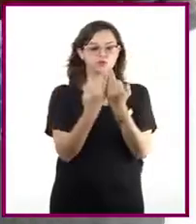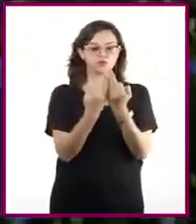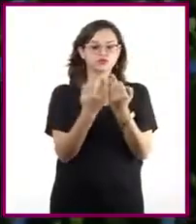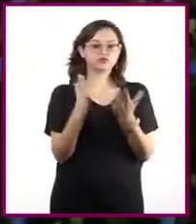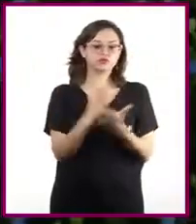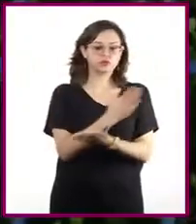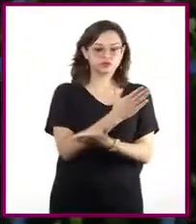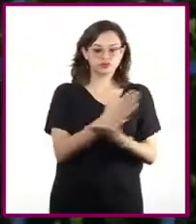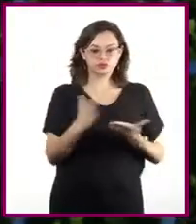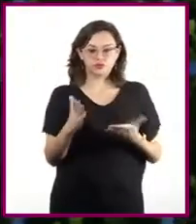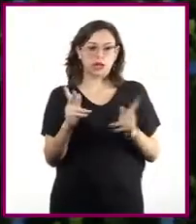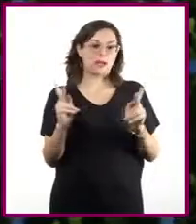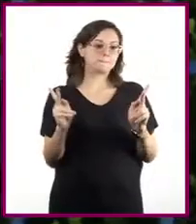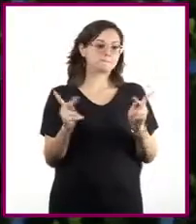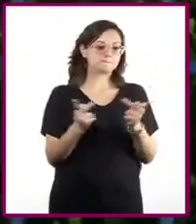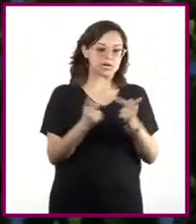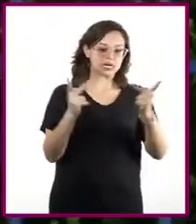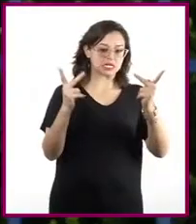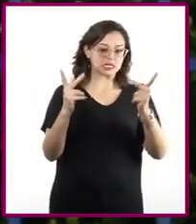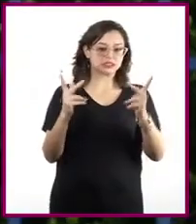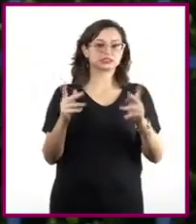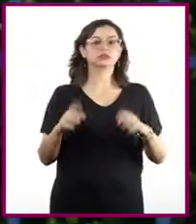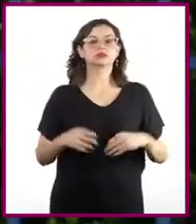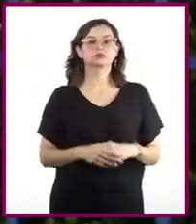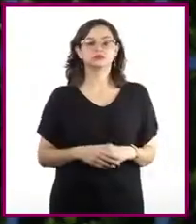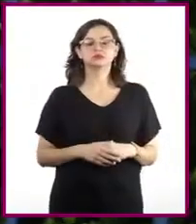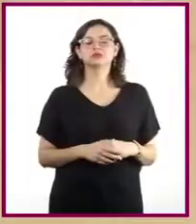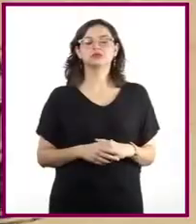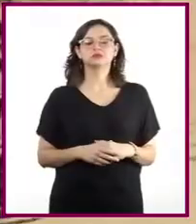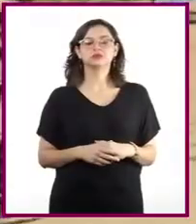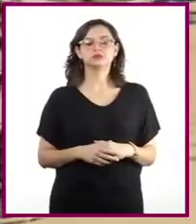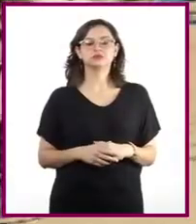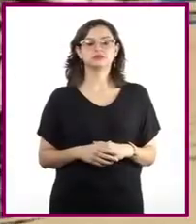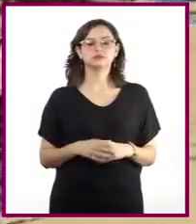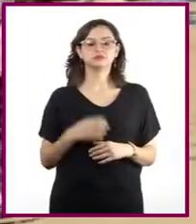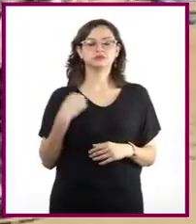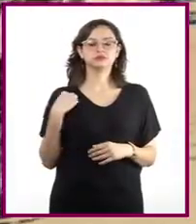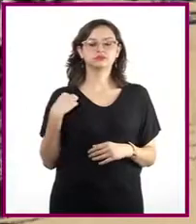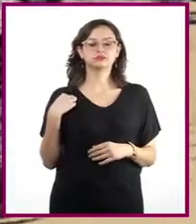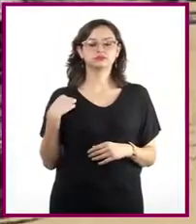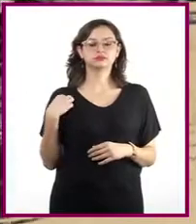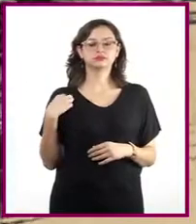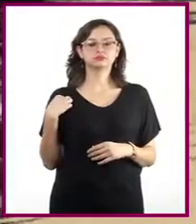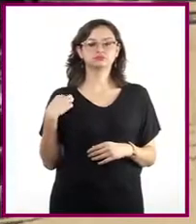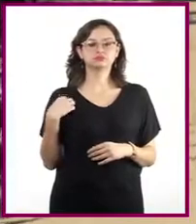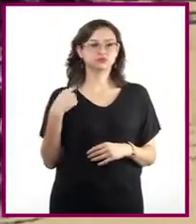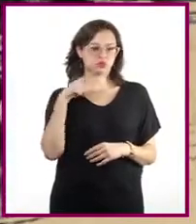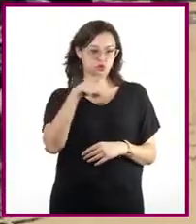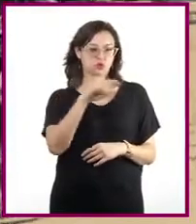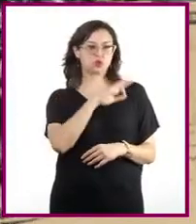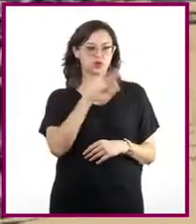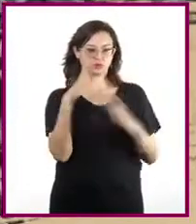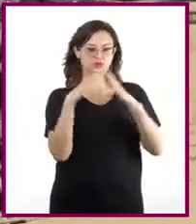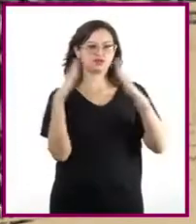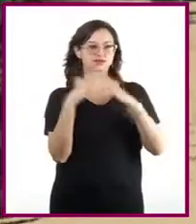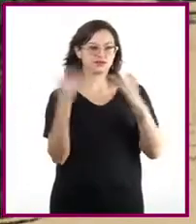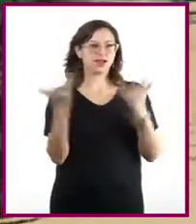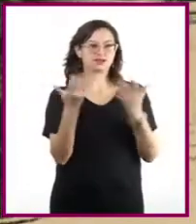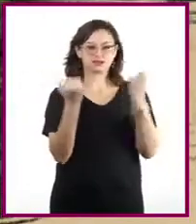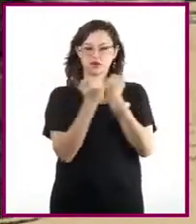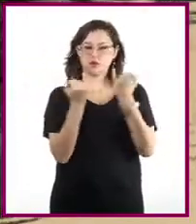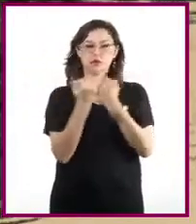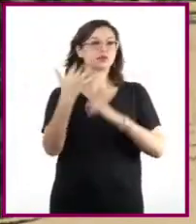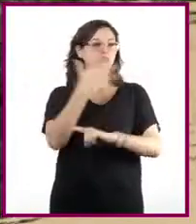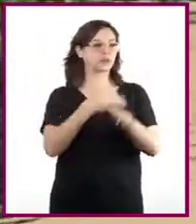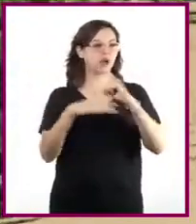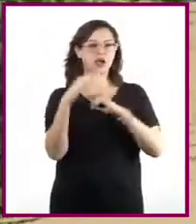género o similitudes. Encuentren una razón. Utiliza objetos que tengas en casa, en tu contexto o